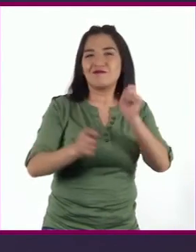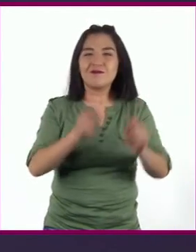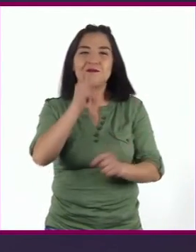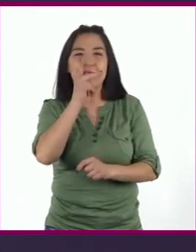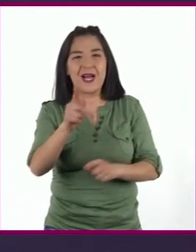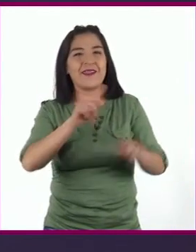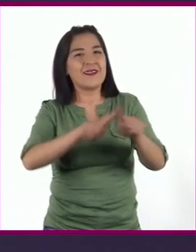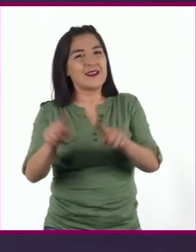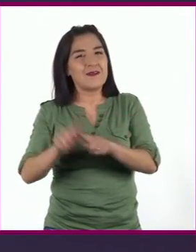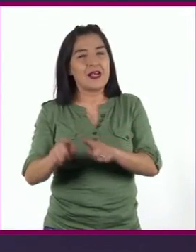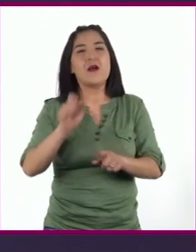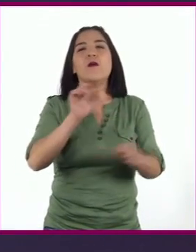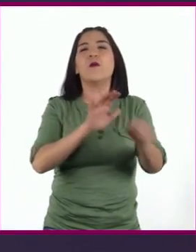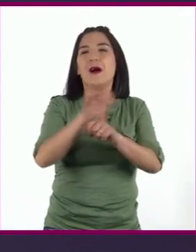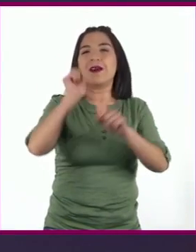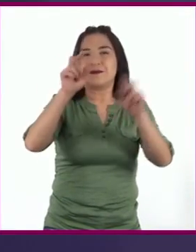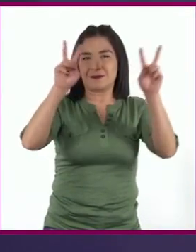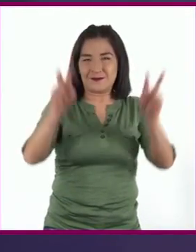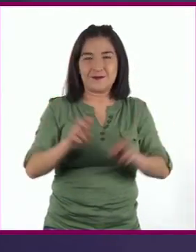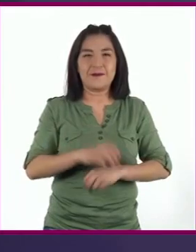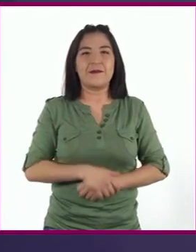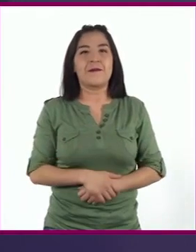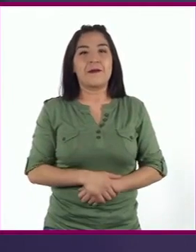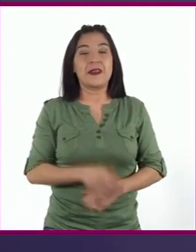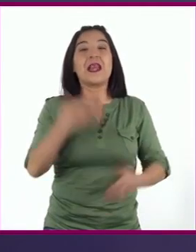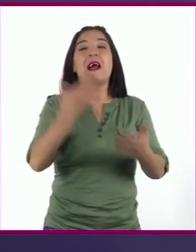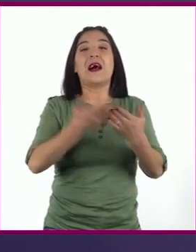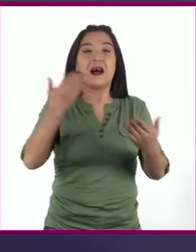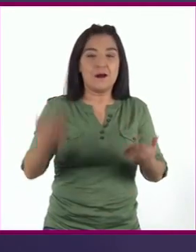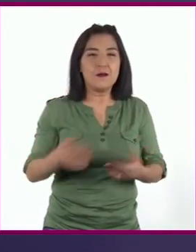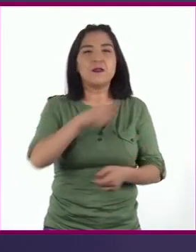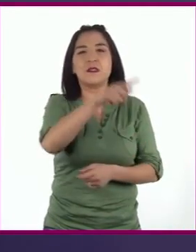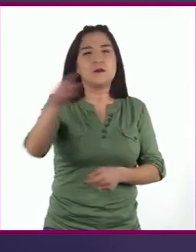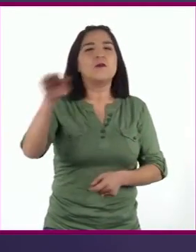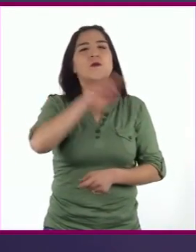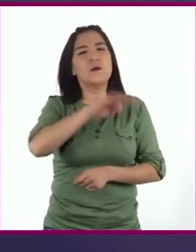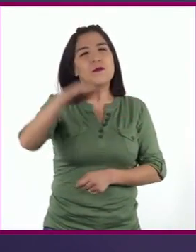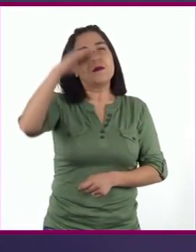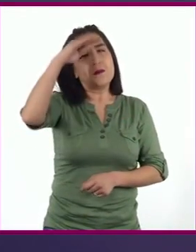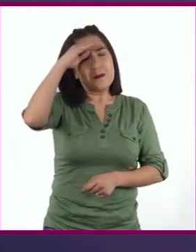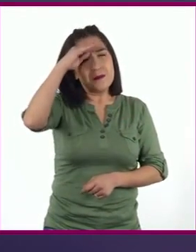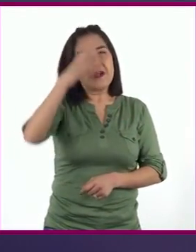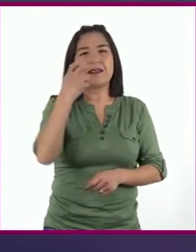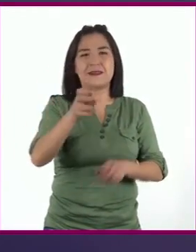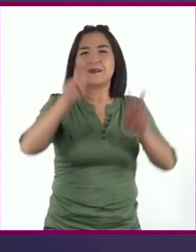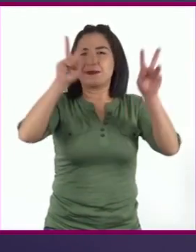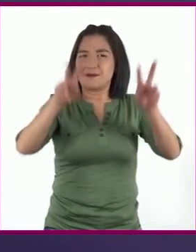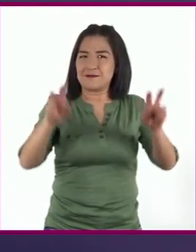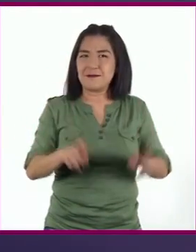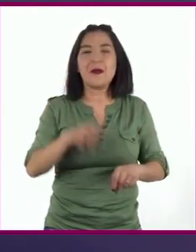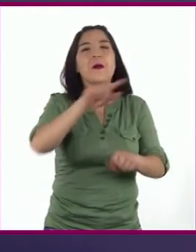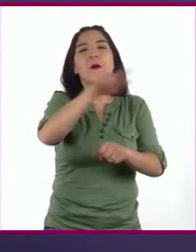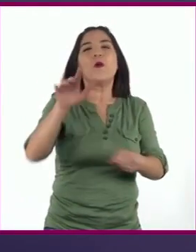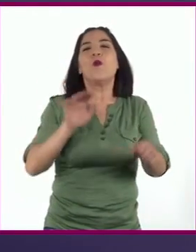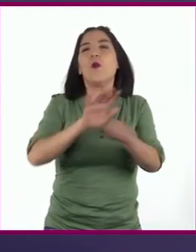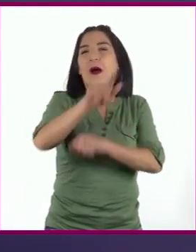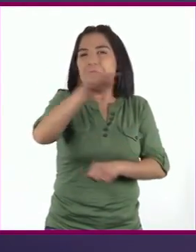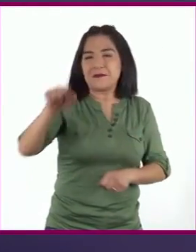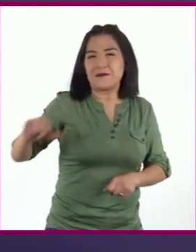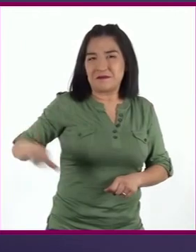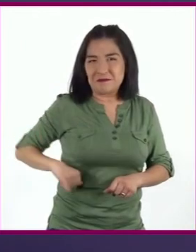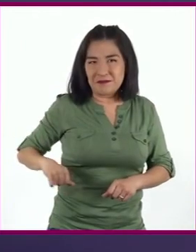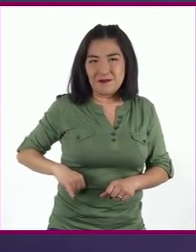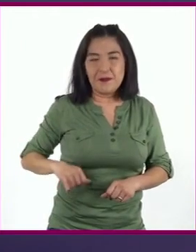textos sobre un mismo tema Ahora, pueden pensar en esos temas que les interesen a ustedes